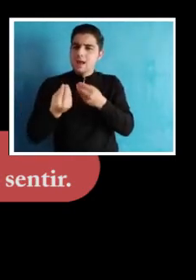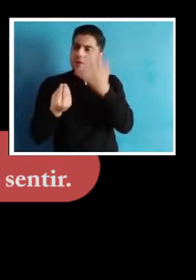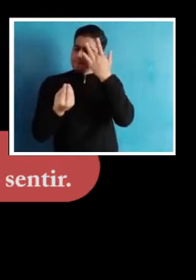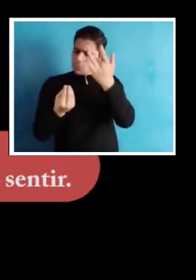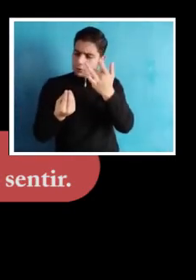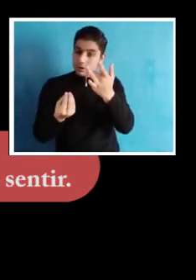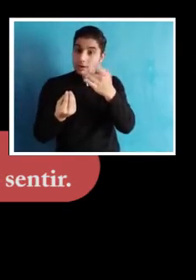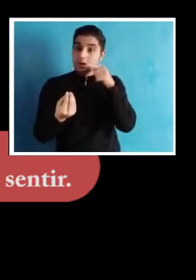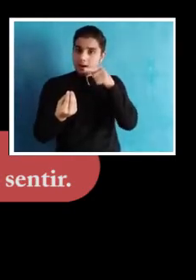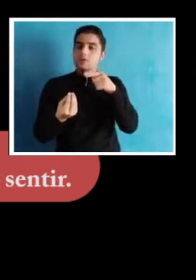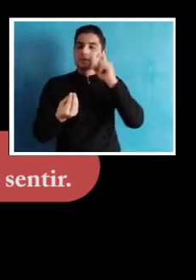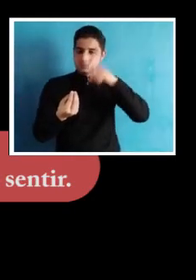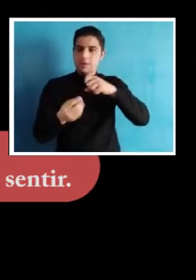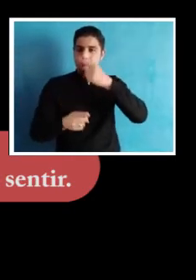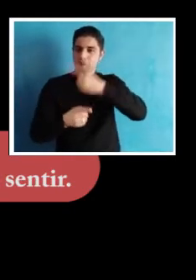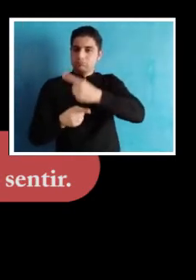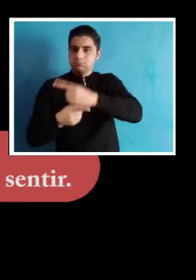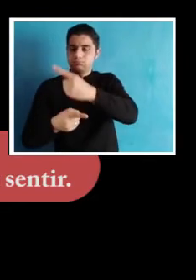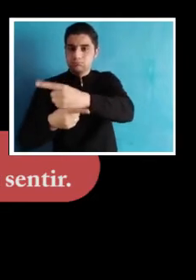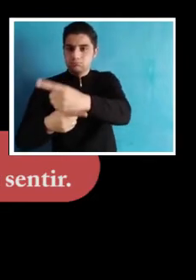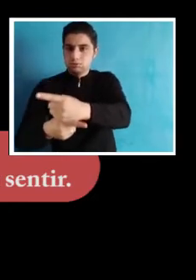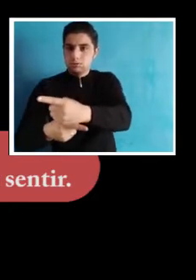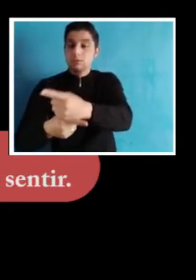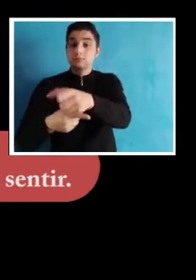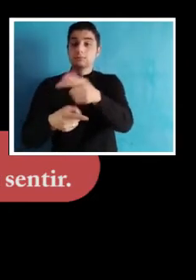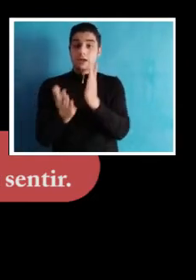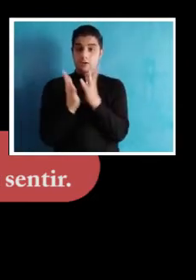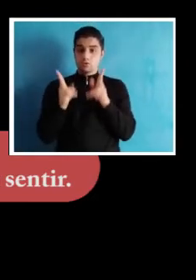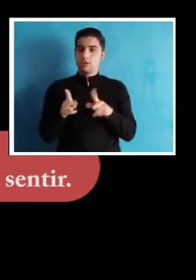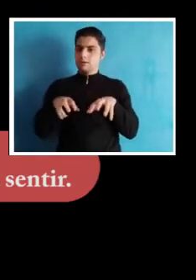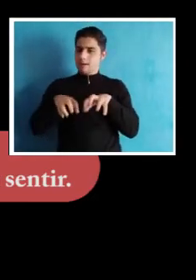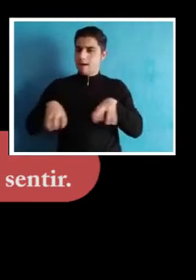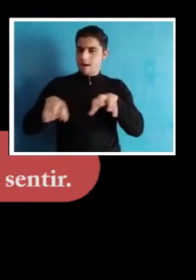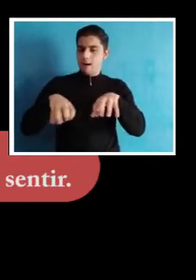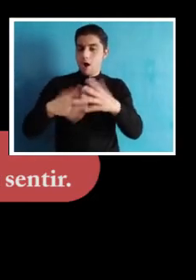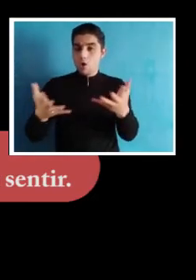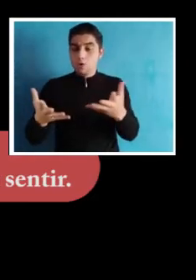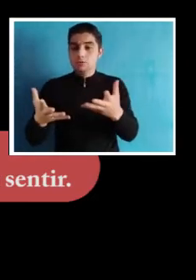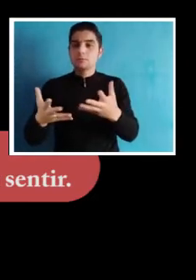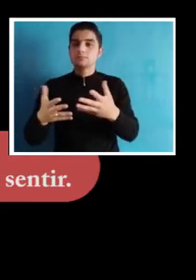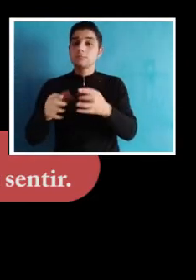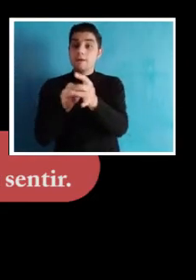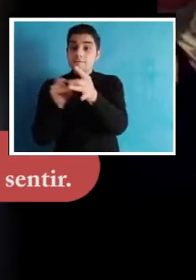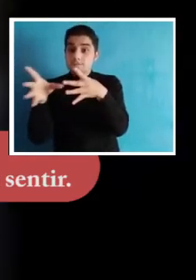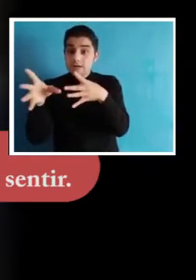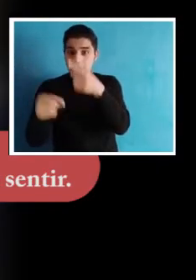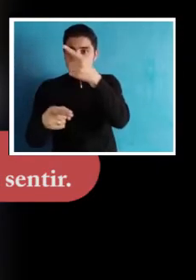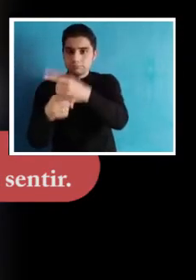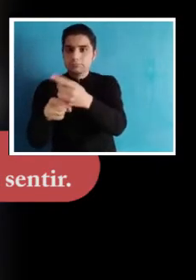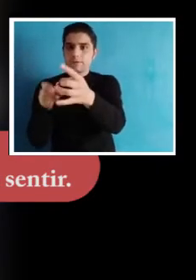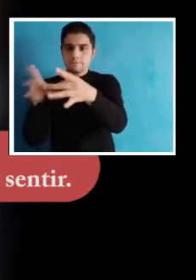que deben dar resultados, o que ellos deben, el estudiante debe ponerle fecha a esos resultados.